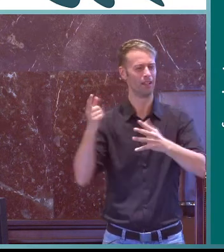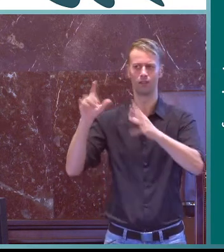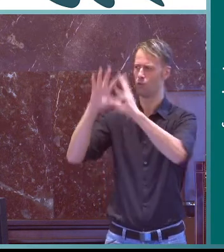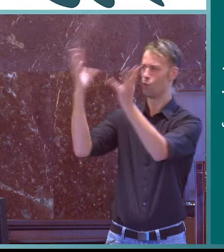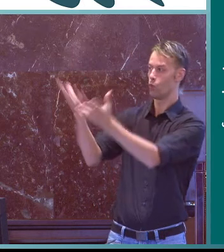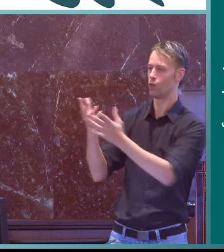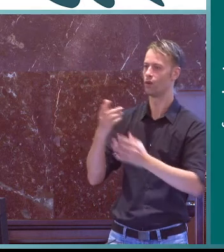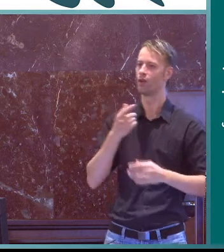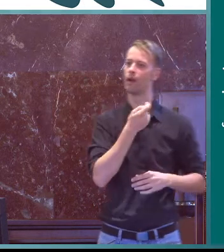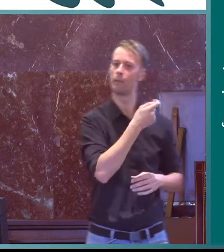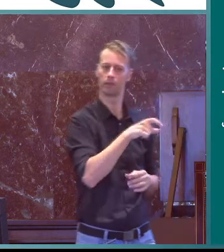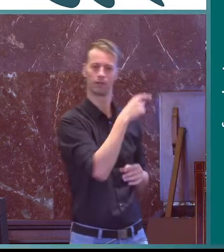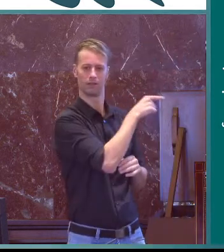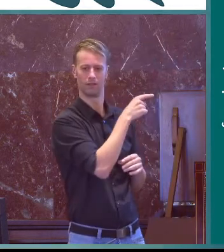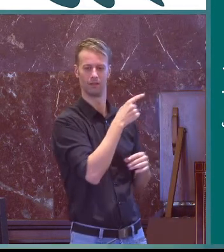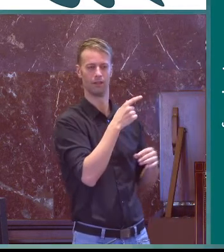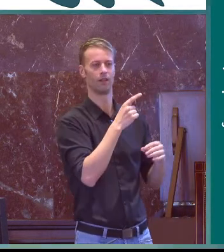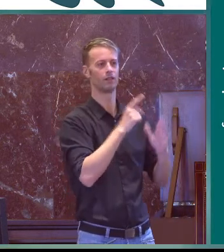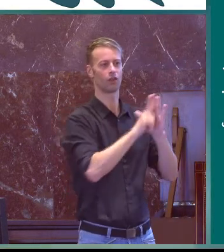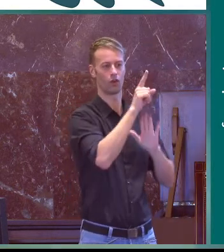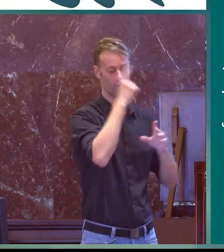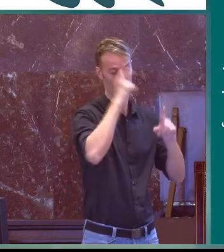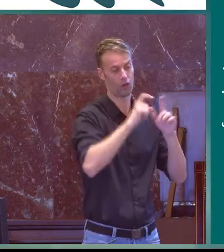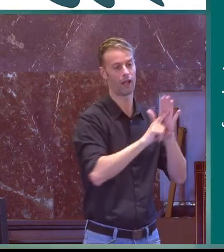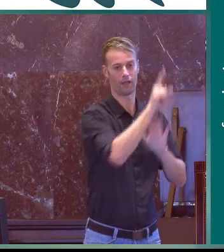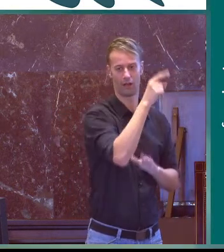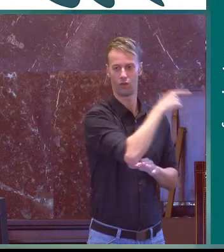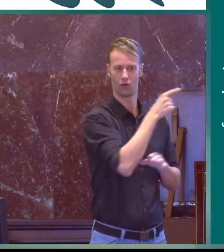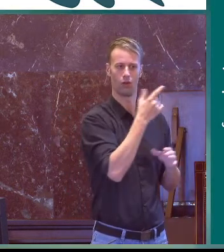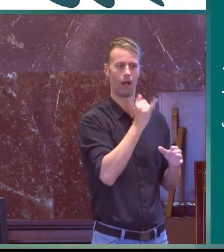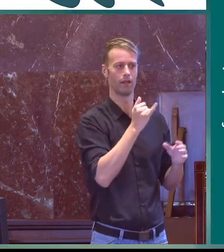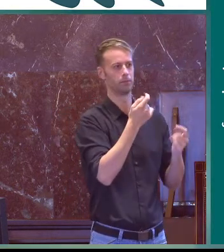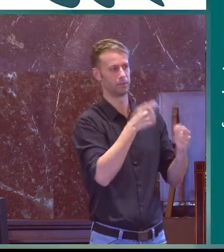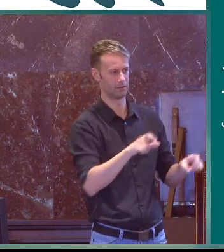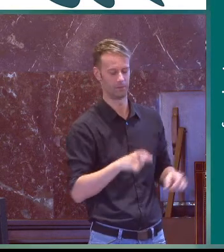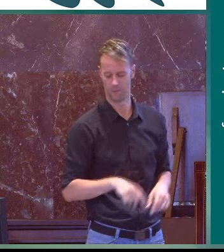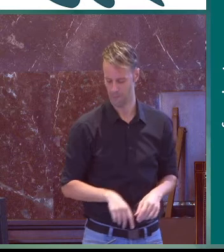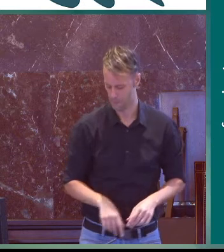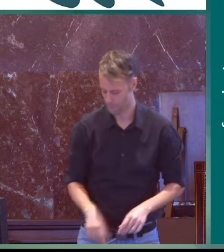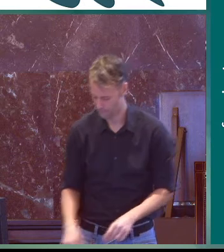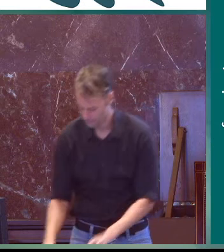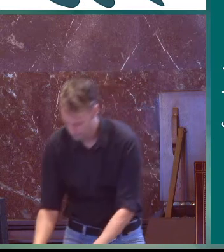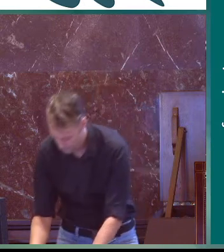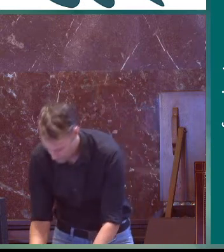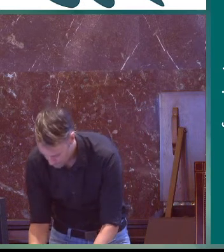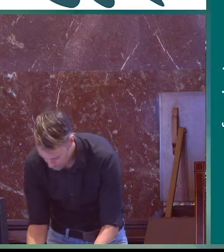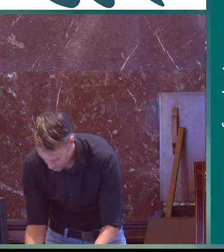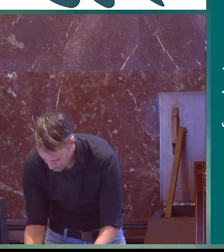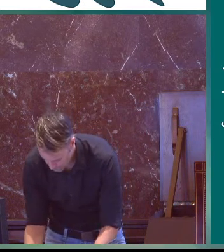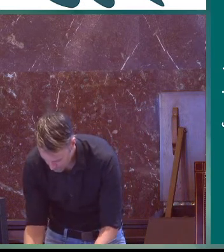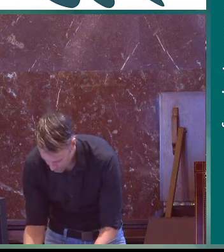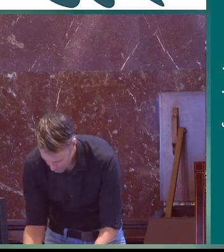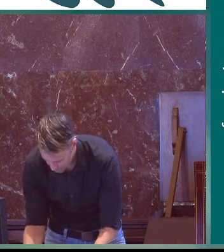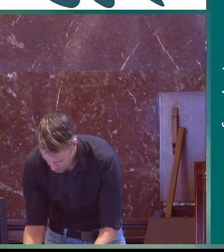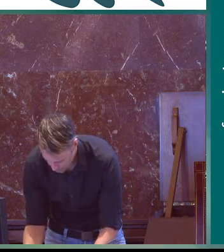pues del sistema que se establece en la naturaleza del más fuerte el más débil el que se come a uno y el que se come a otro todo eso es